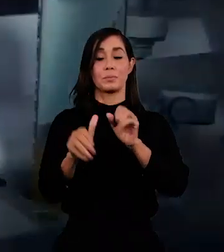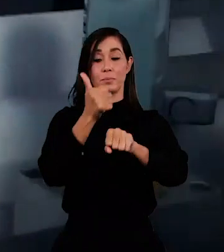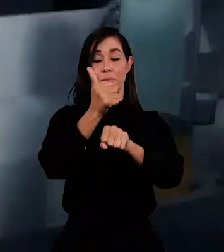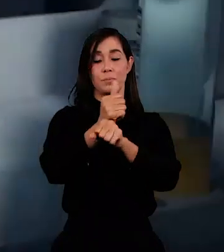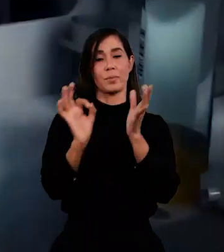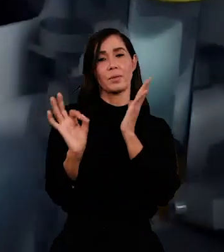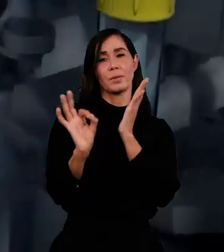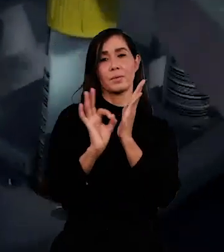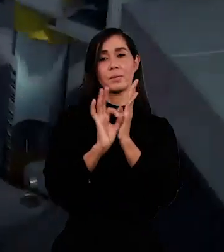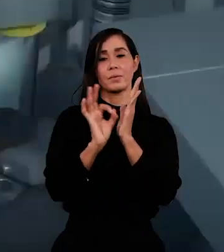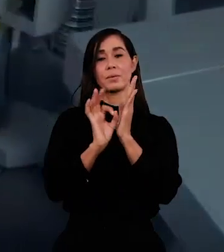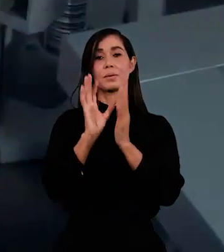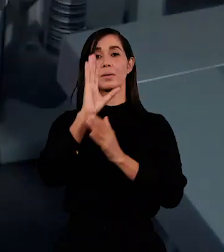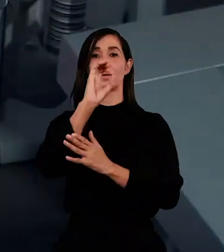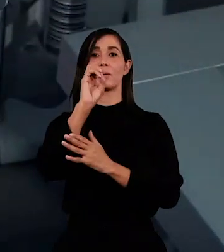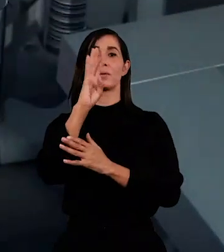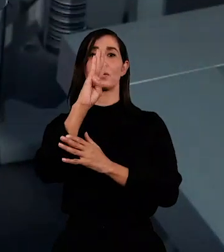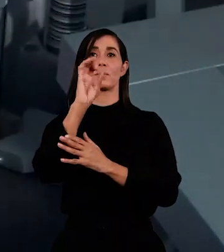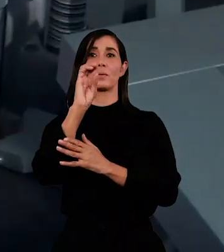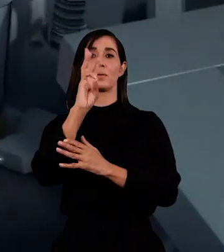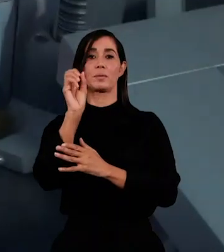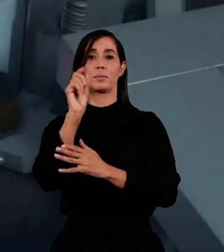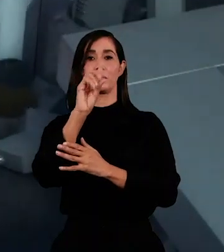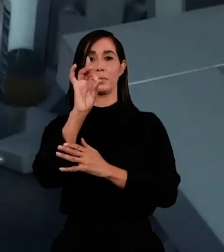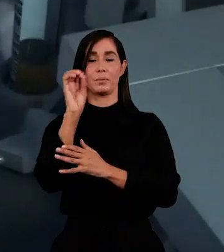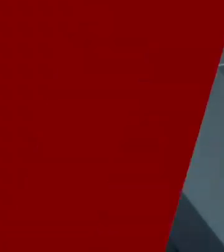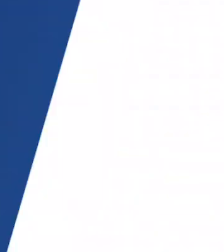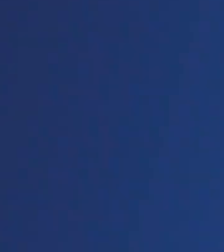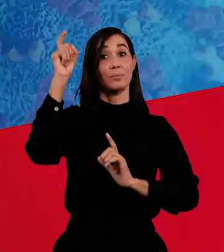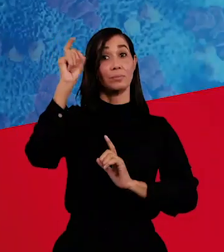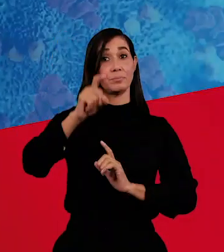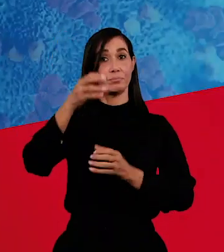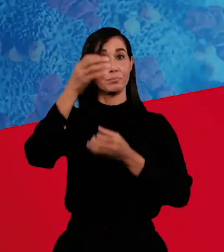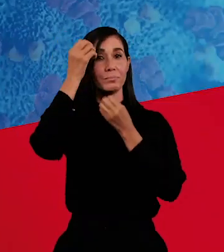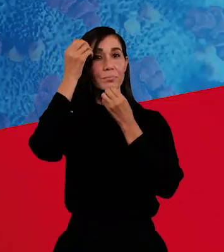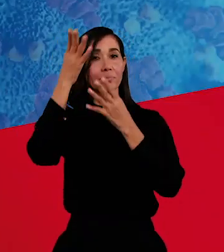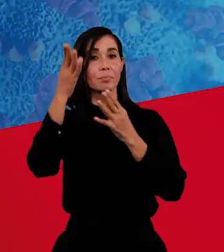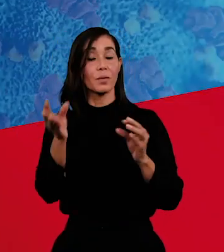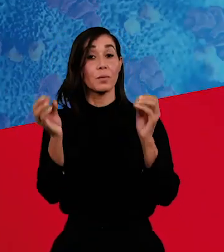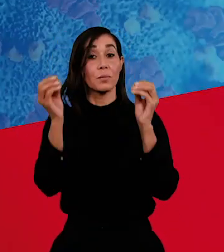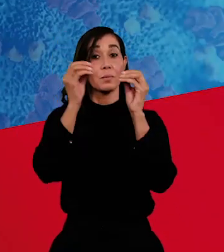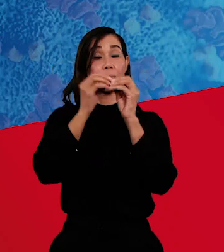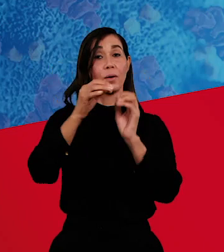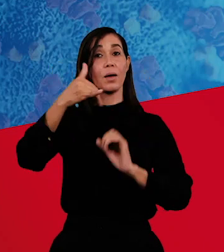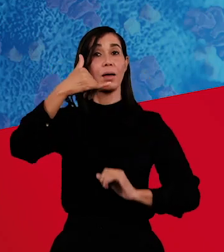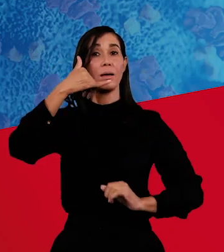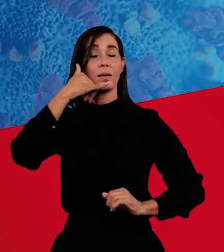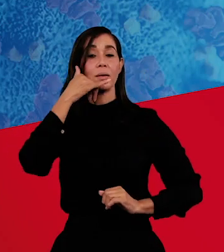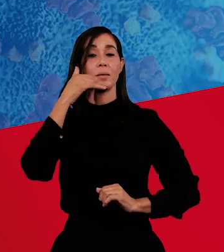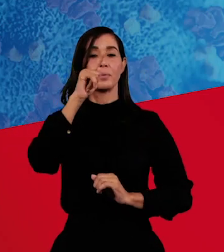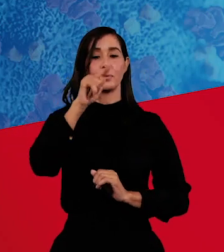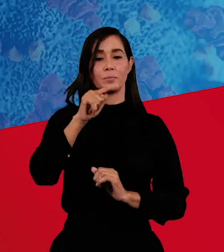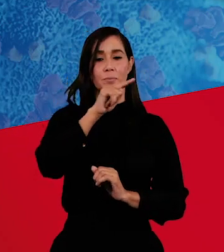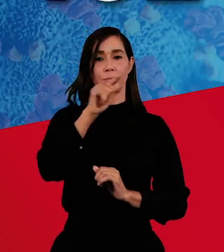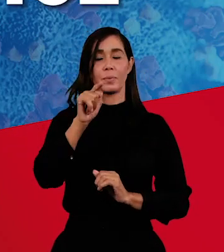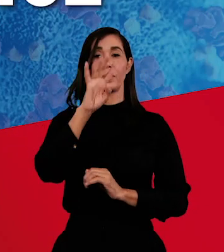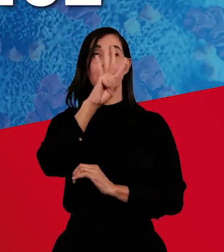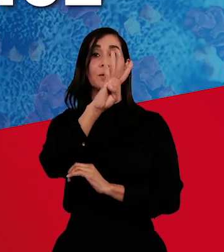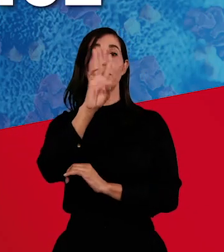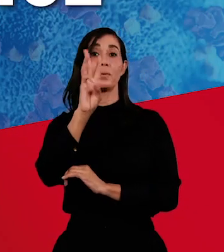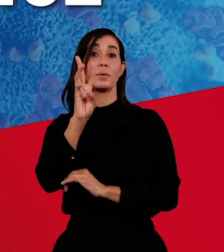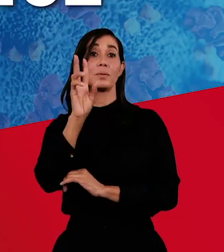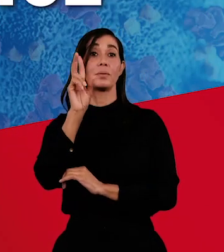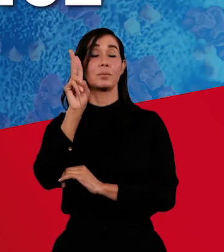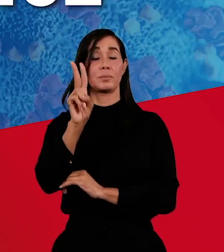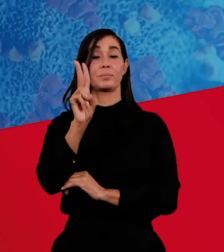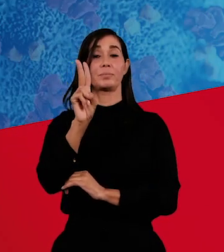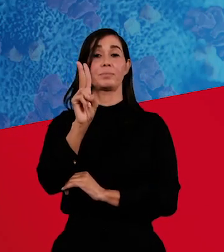con la puesta en funcionamiento del COVAS 6800. Si necesitas información adicional, llama al asterisco